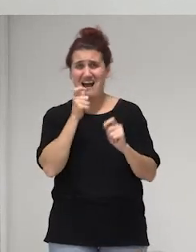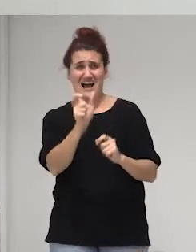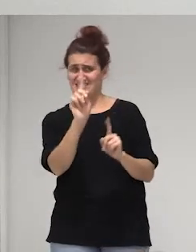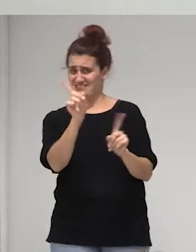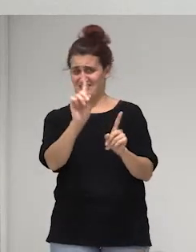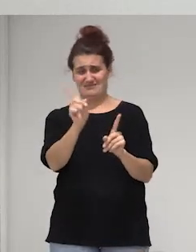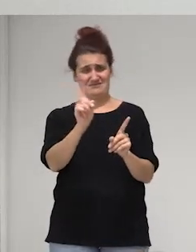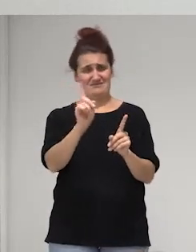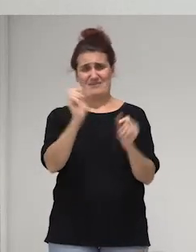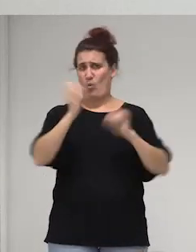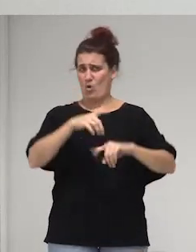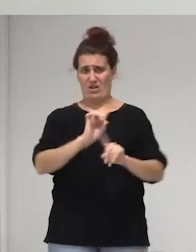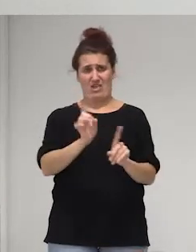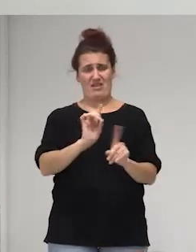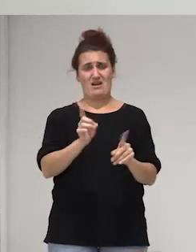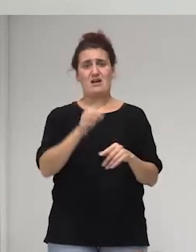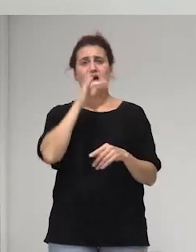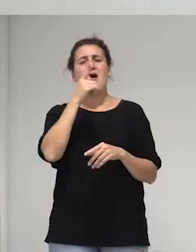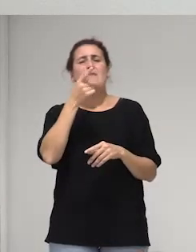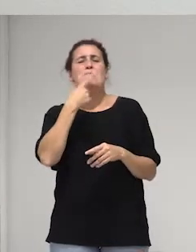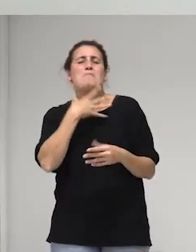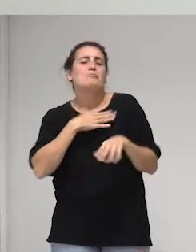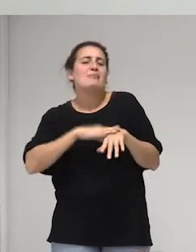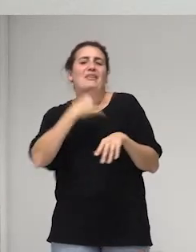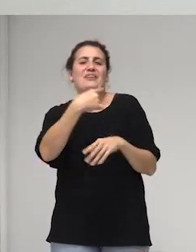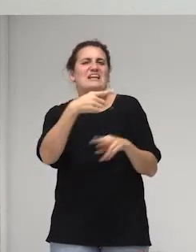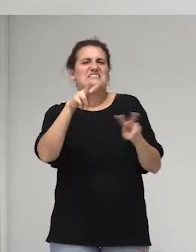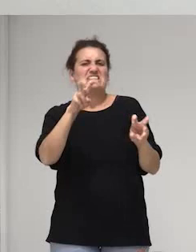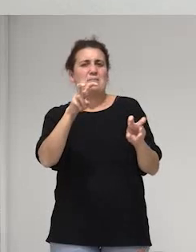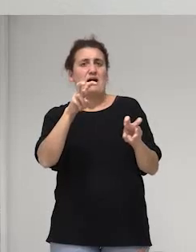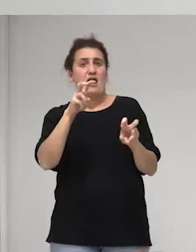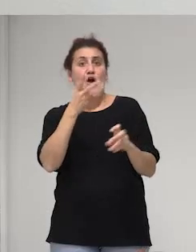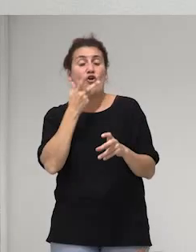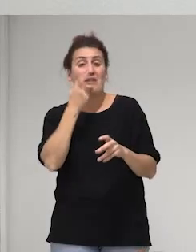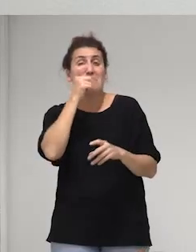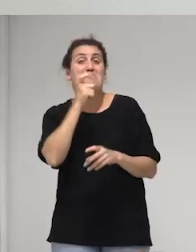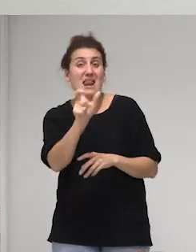para decirles que nosotras no conocíamos ni la palabra trans